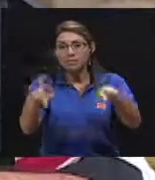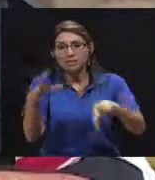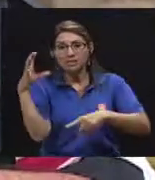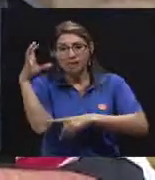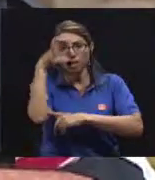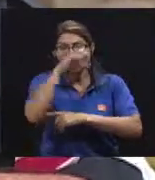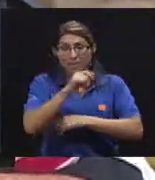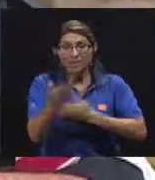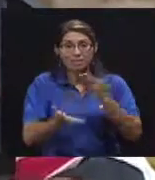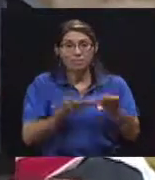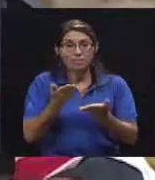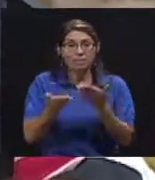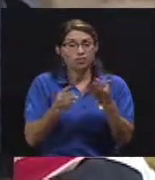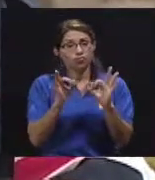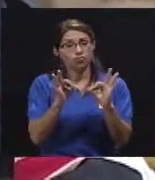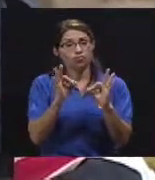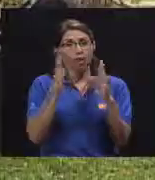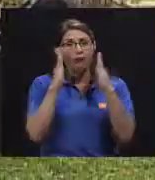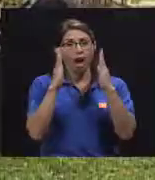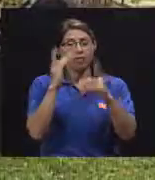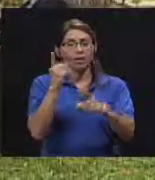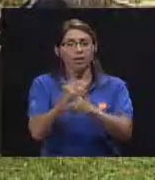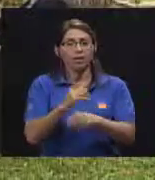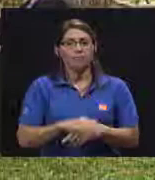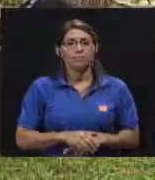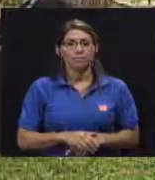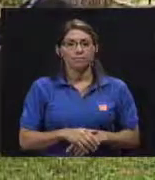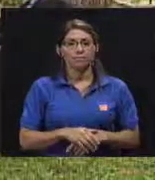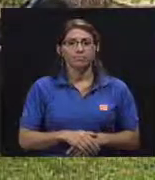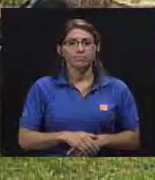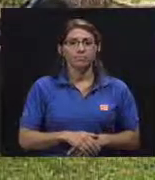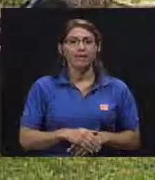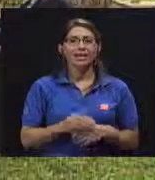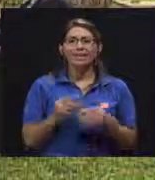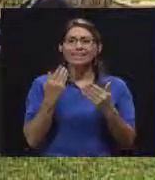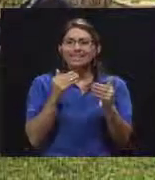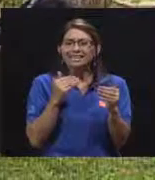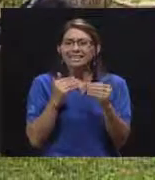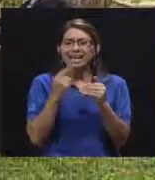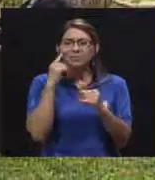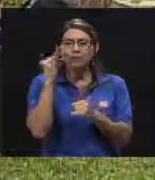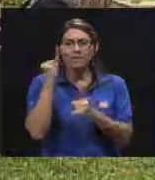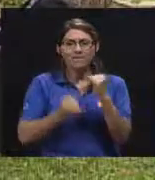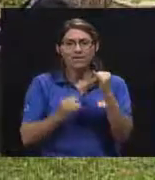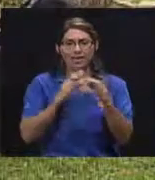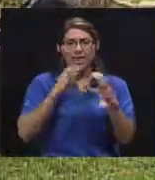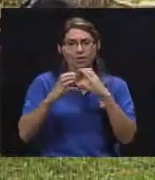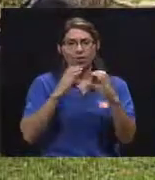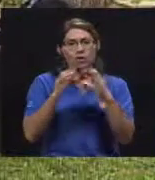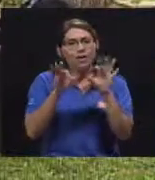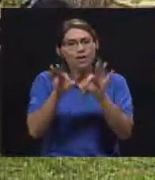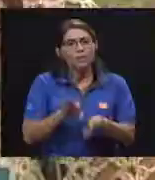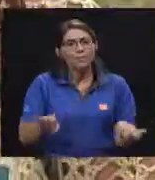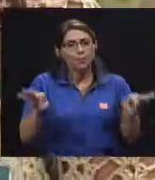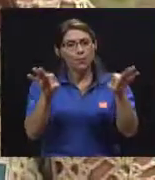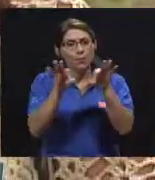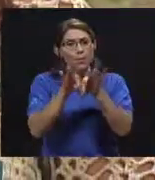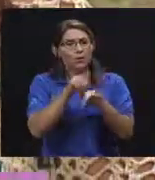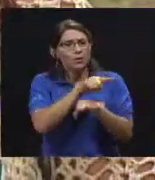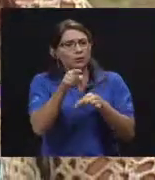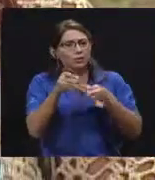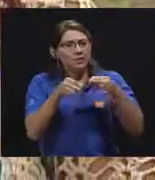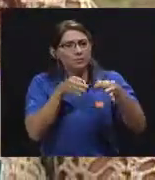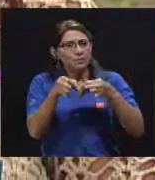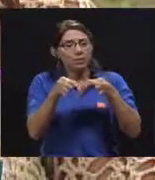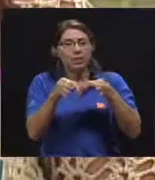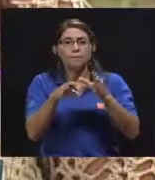servicio se les está brindando adecuadamente. Sería importante, casi ya para ir finalizando nuestra conversación, que nos expliquen cuando una